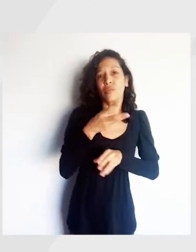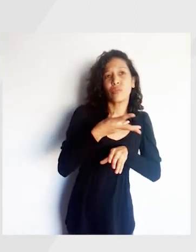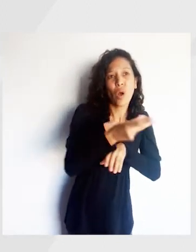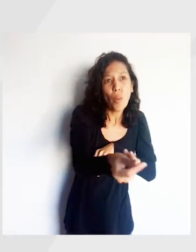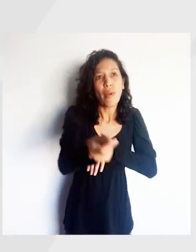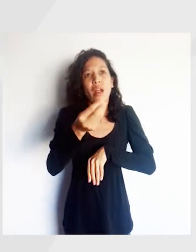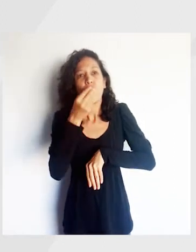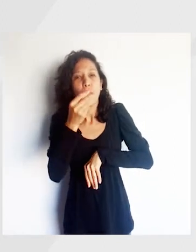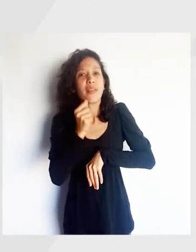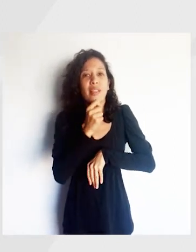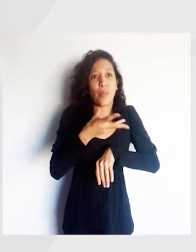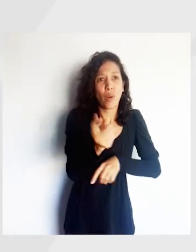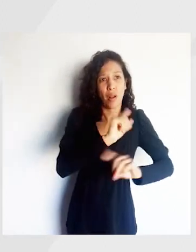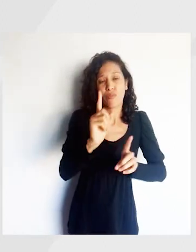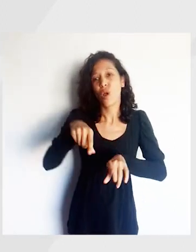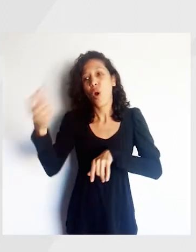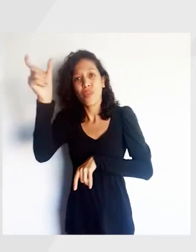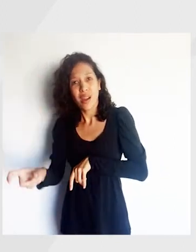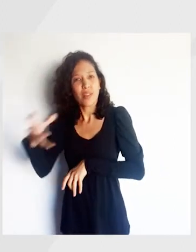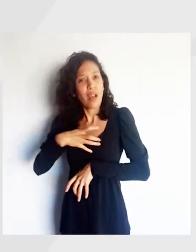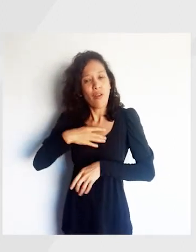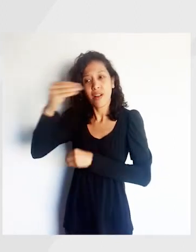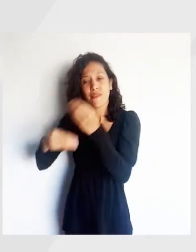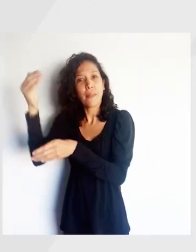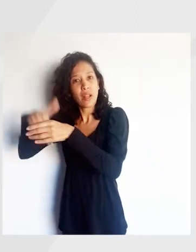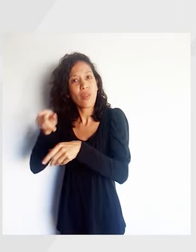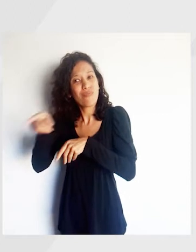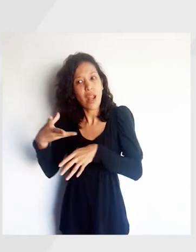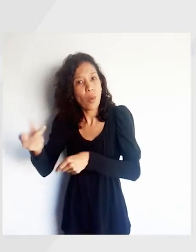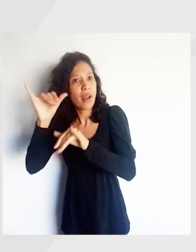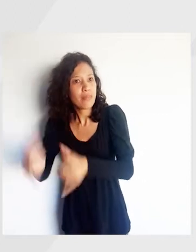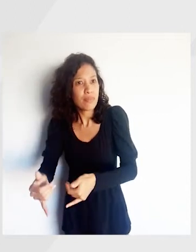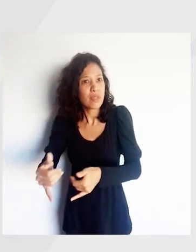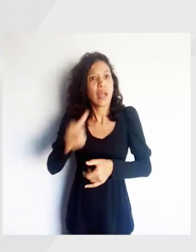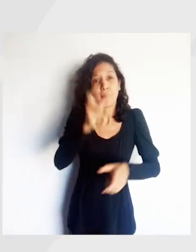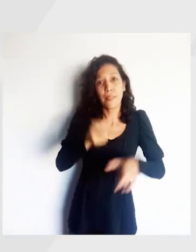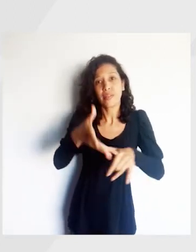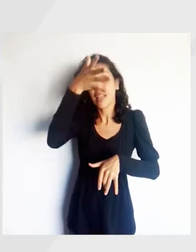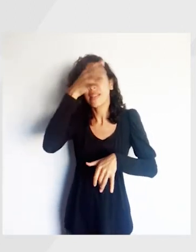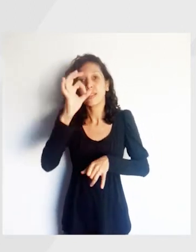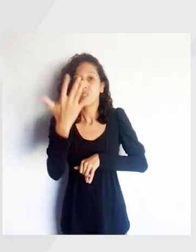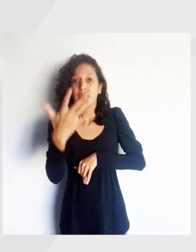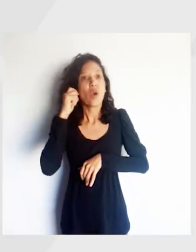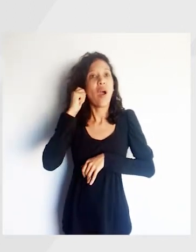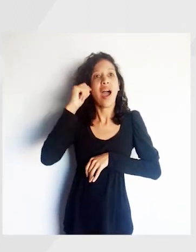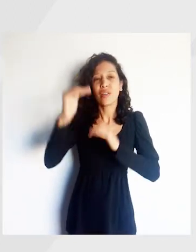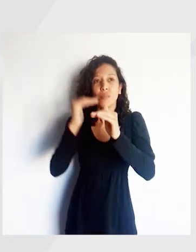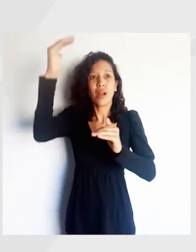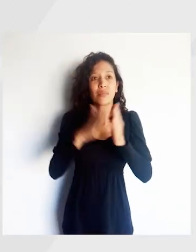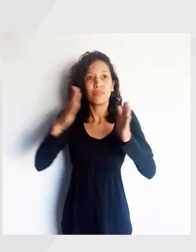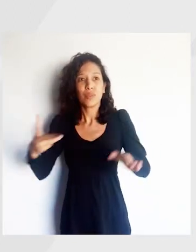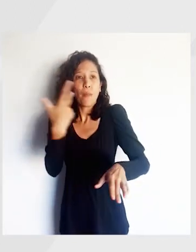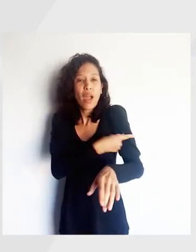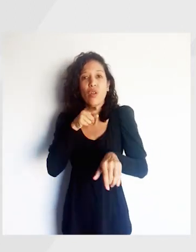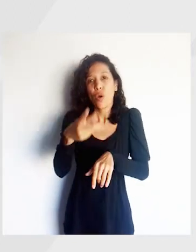Delegá la compra de alimentos o medicamentos a personas de confianza o del entorno familiar. Las personas de 65 años o más